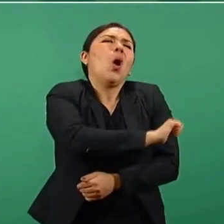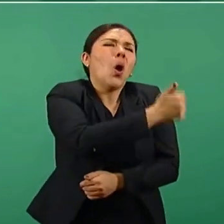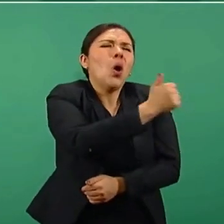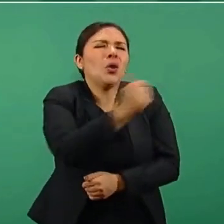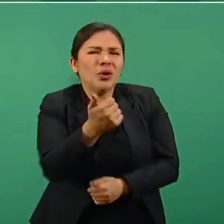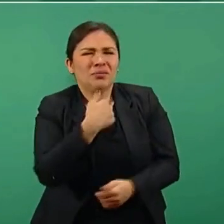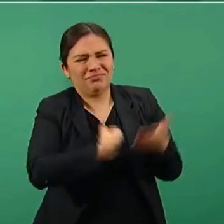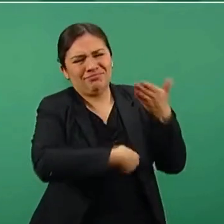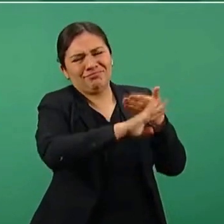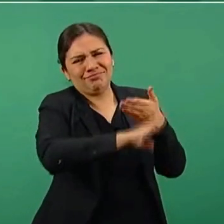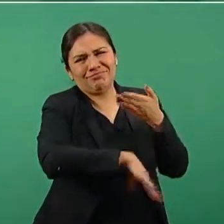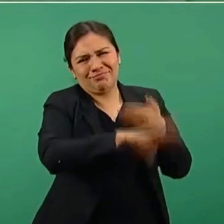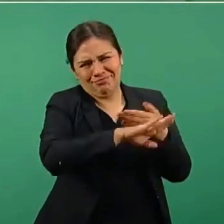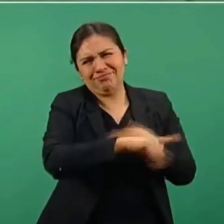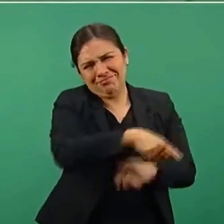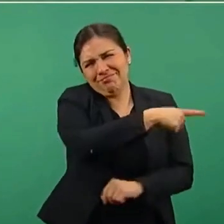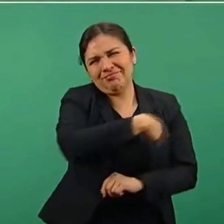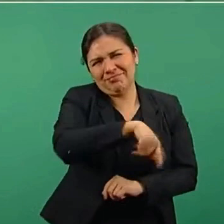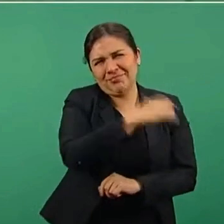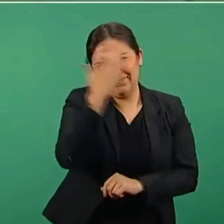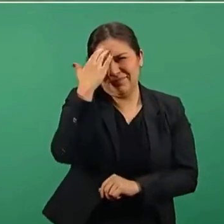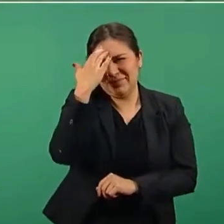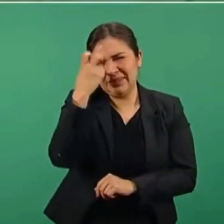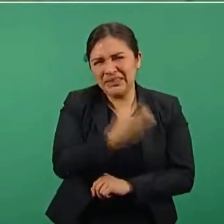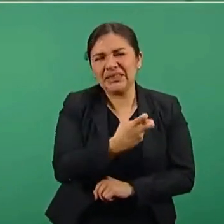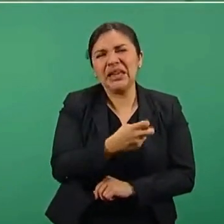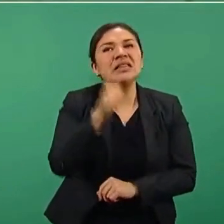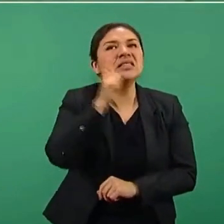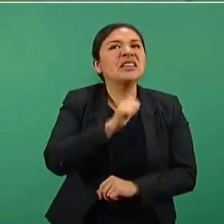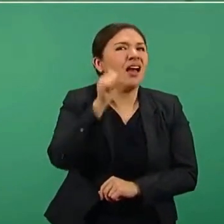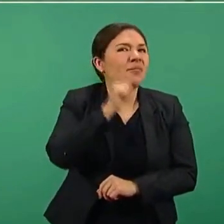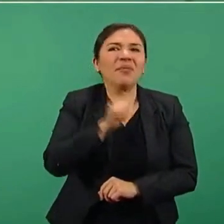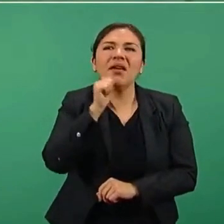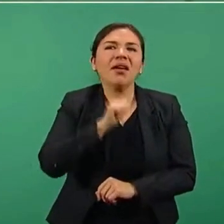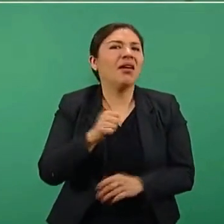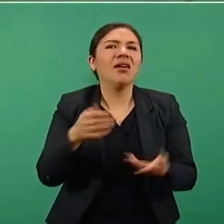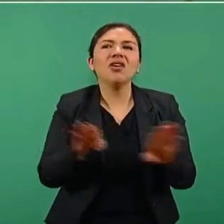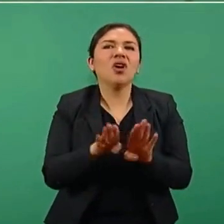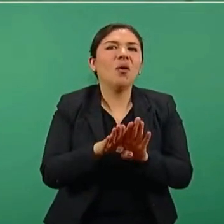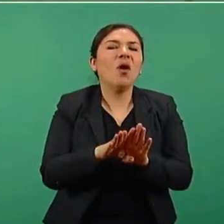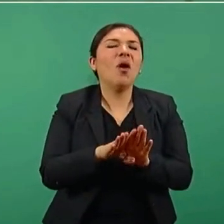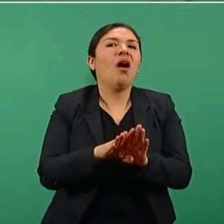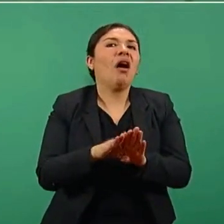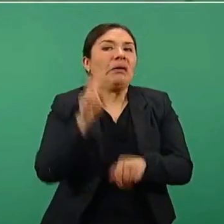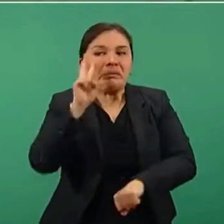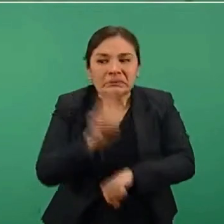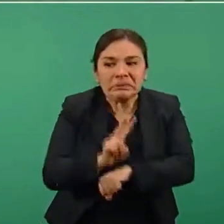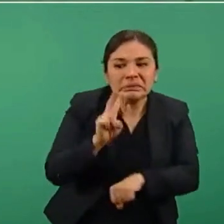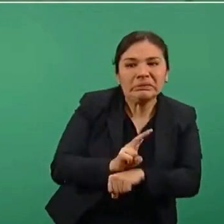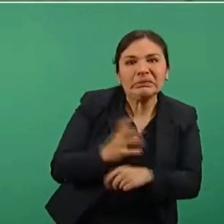que andan siempre sopiloteando,